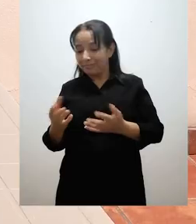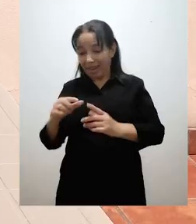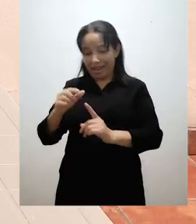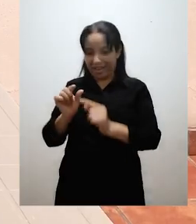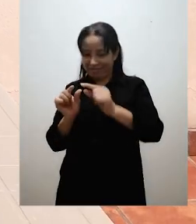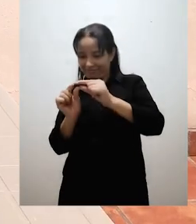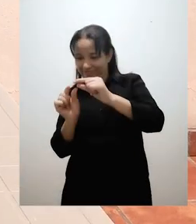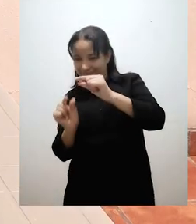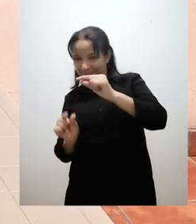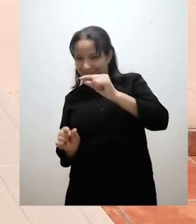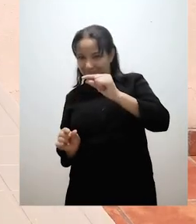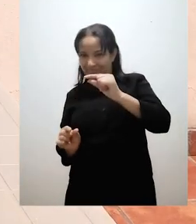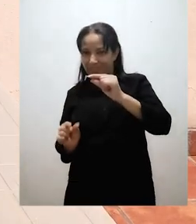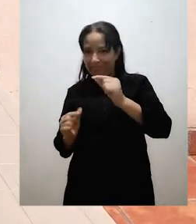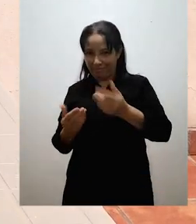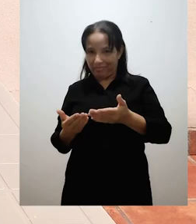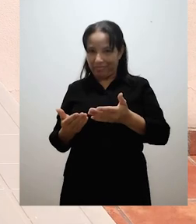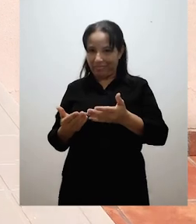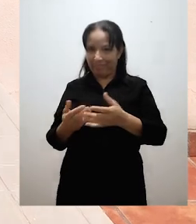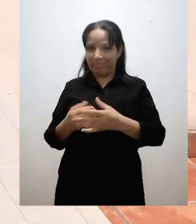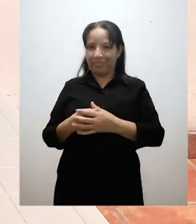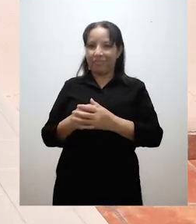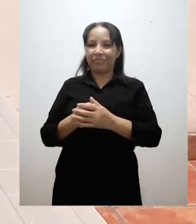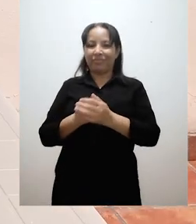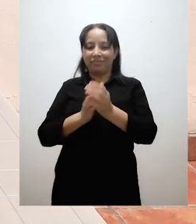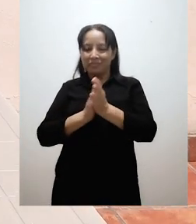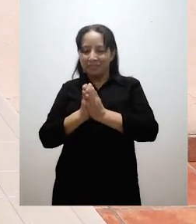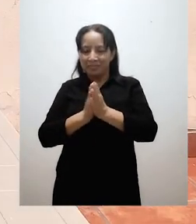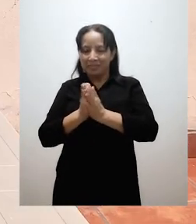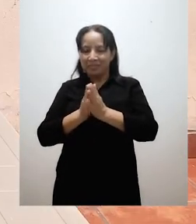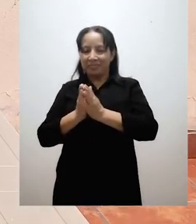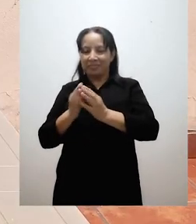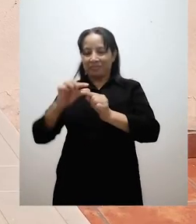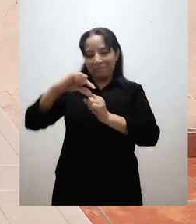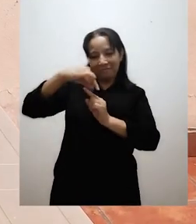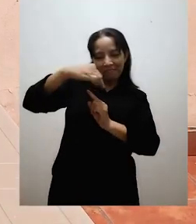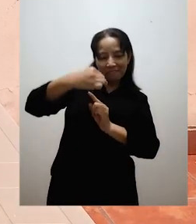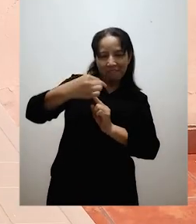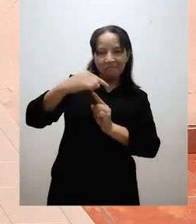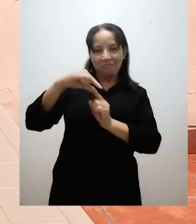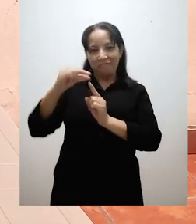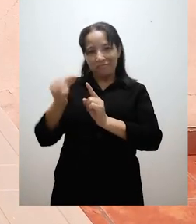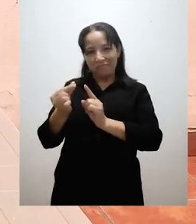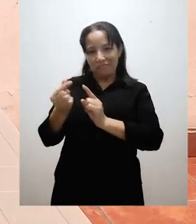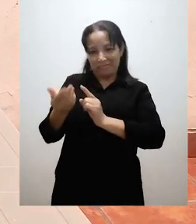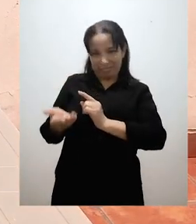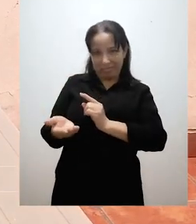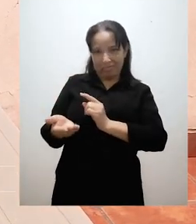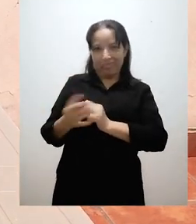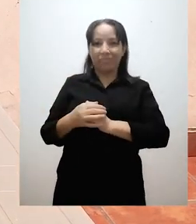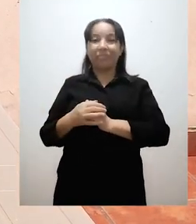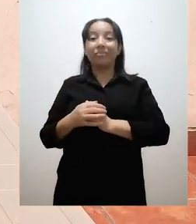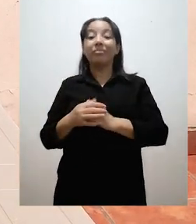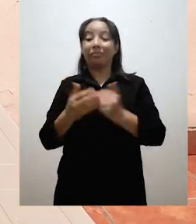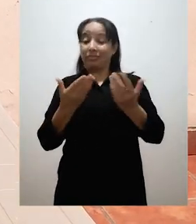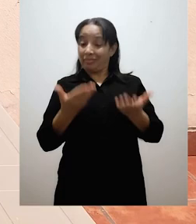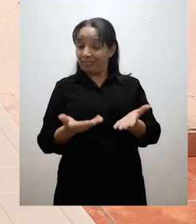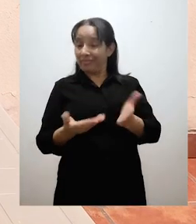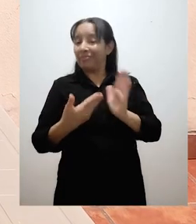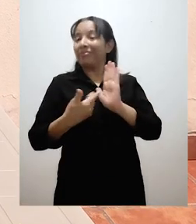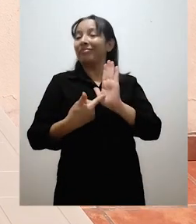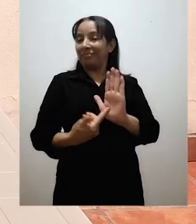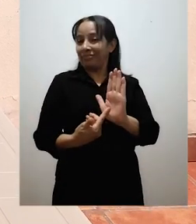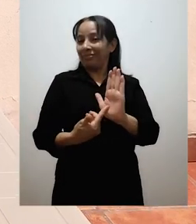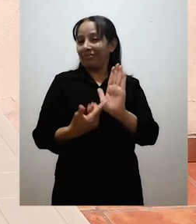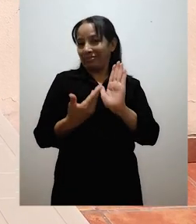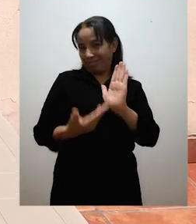Vamos a hacer un ojito para nuestra flor. Y así es como nos quedó nuestra figura con